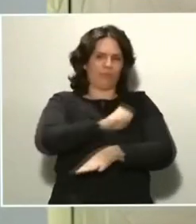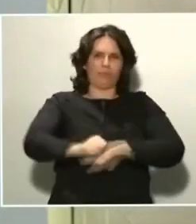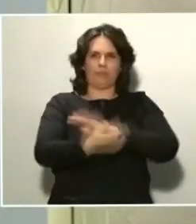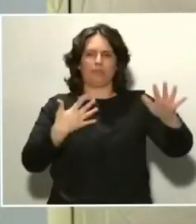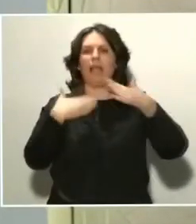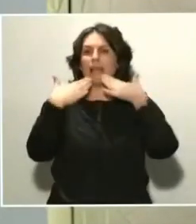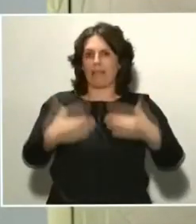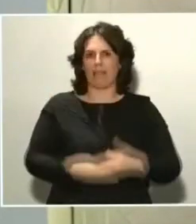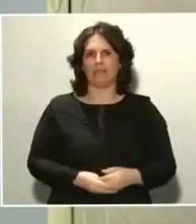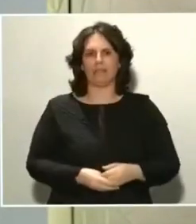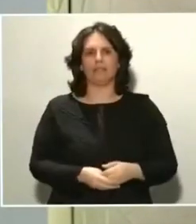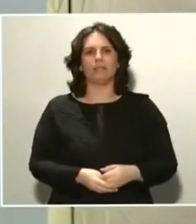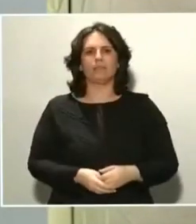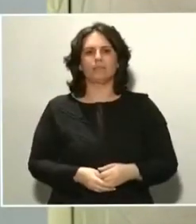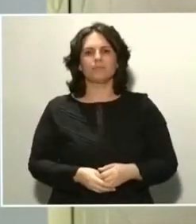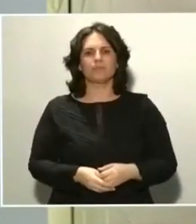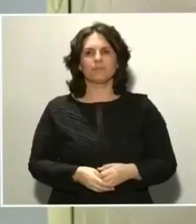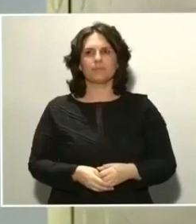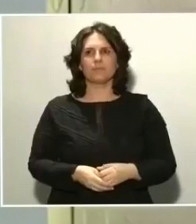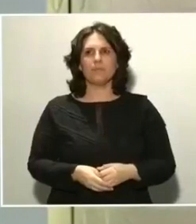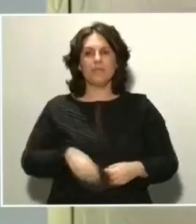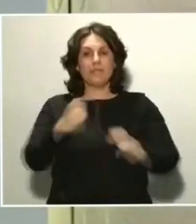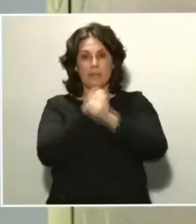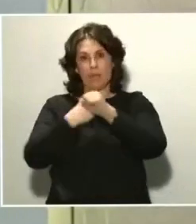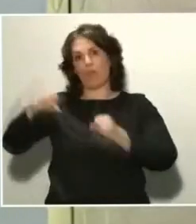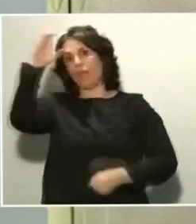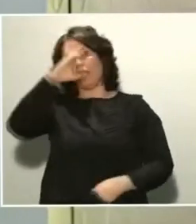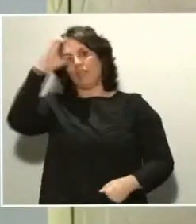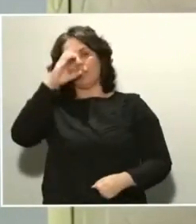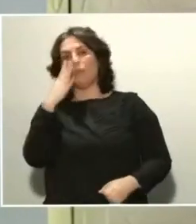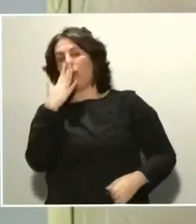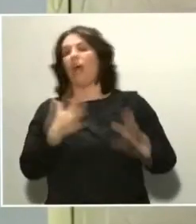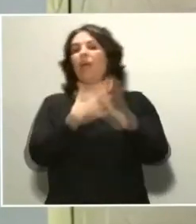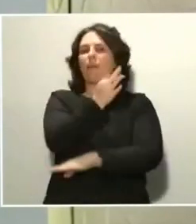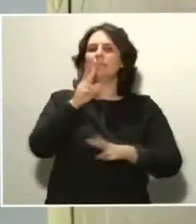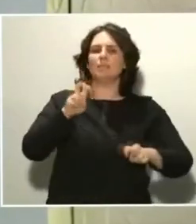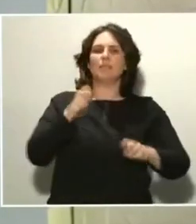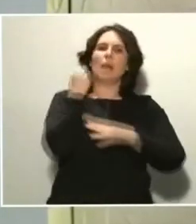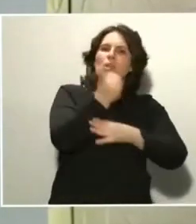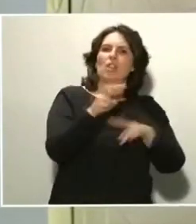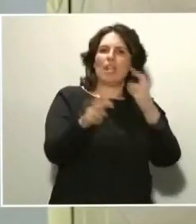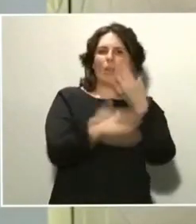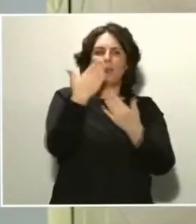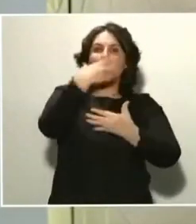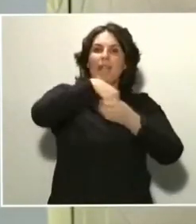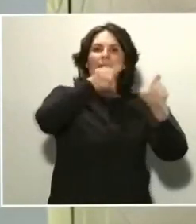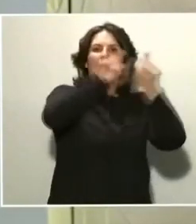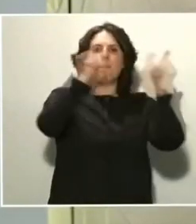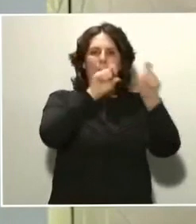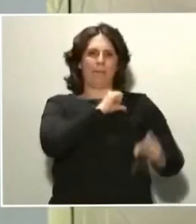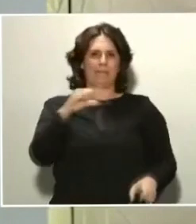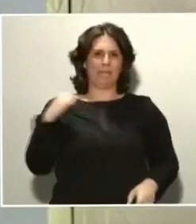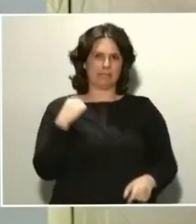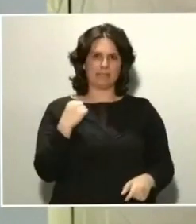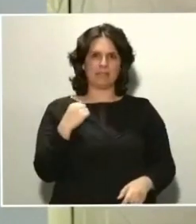Además de todo el trabajo científico, estamos apoyando la innovación en empresas cuya actividad podría estar relacionada con esta